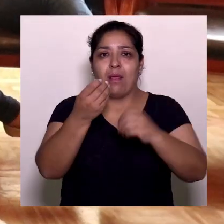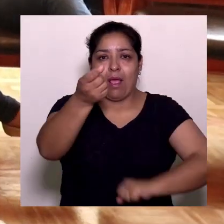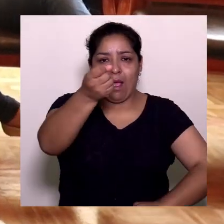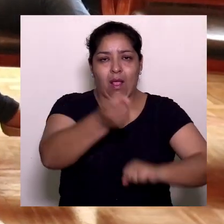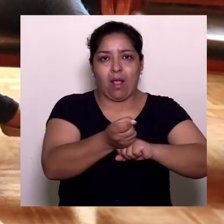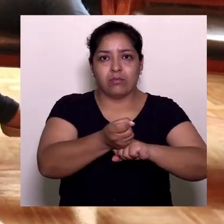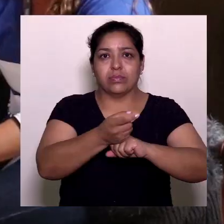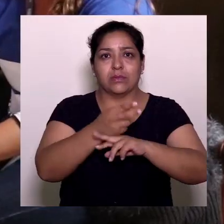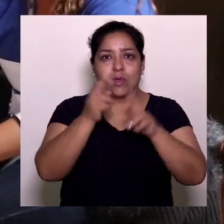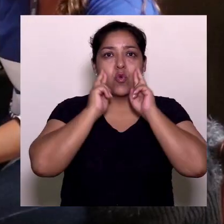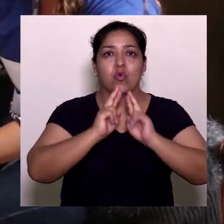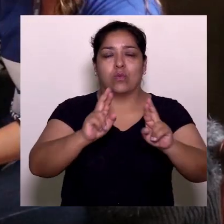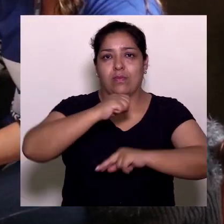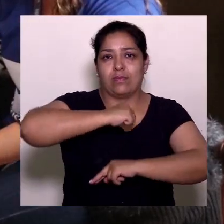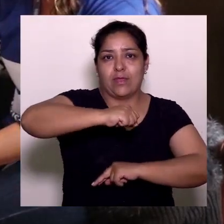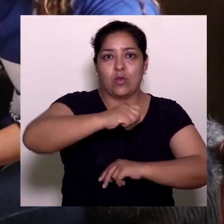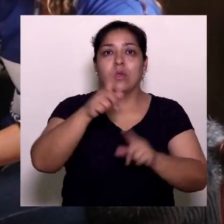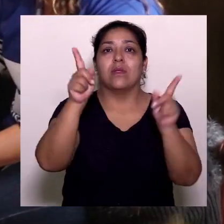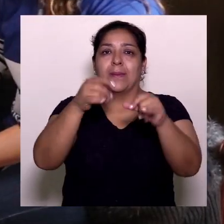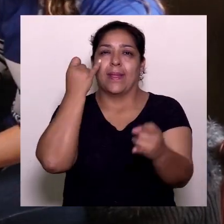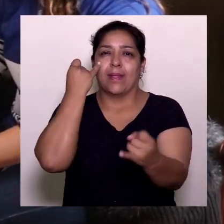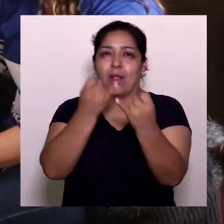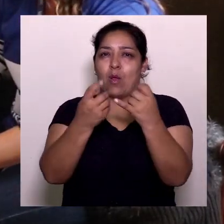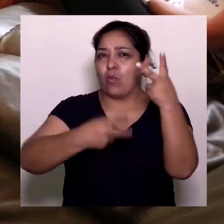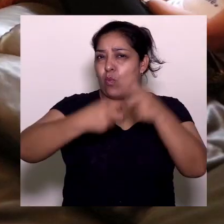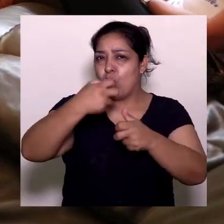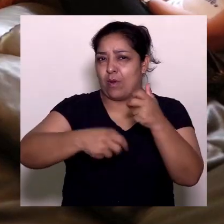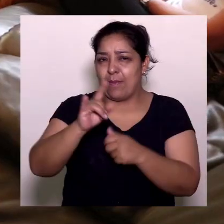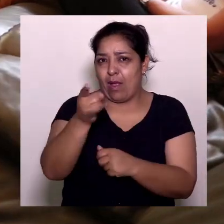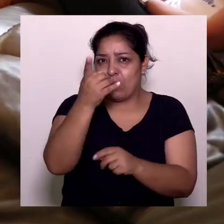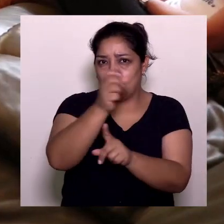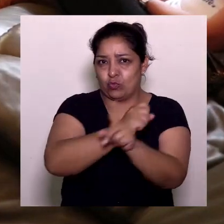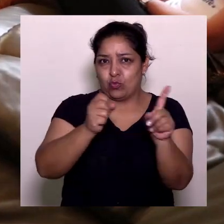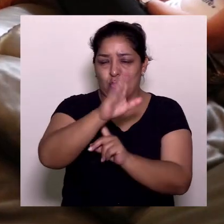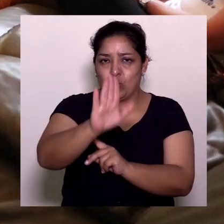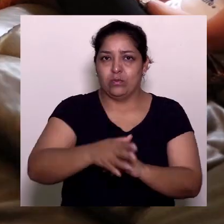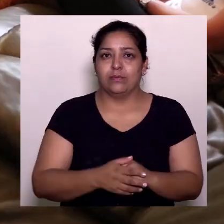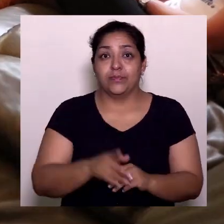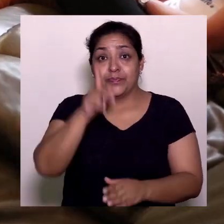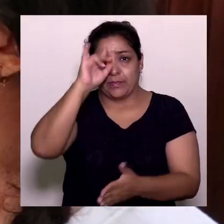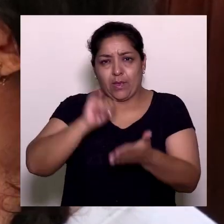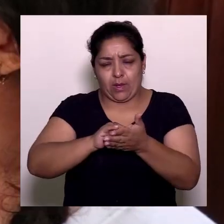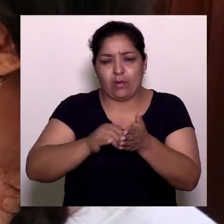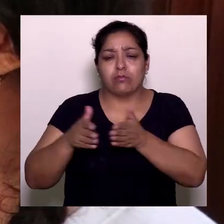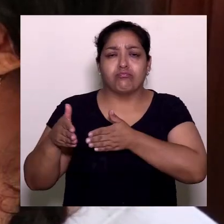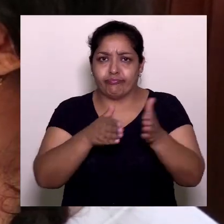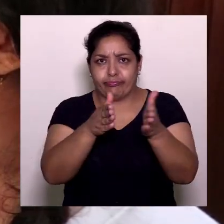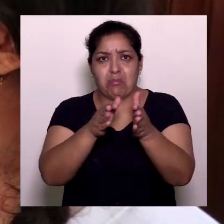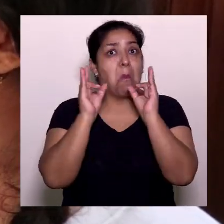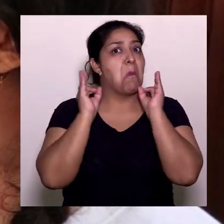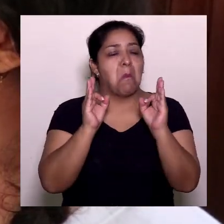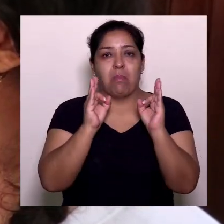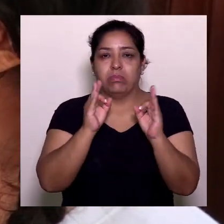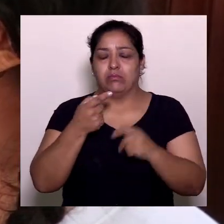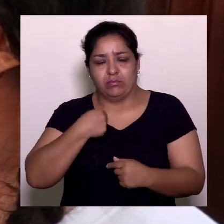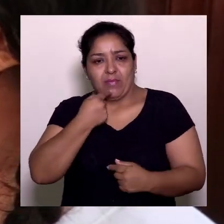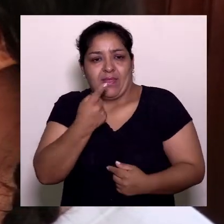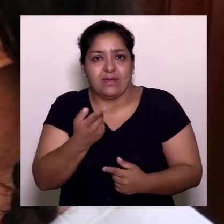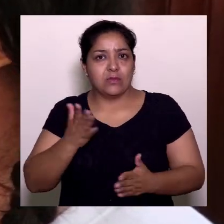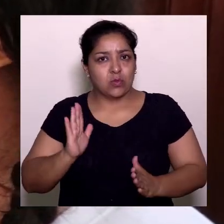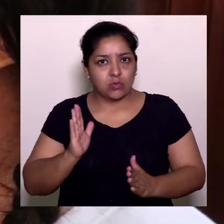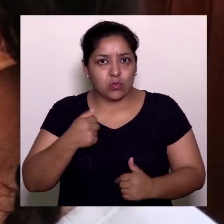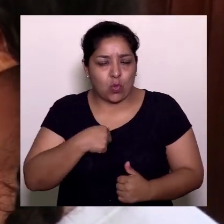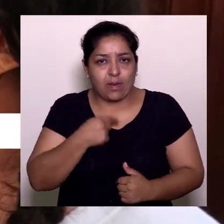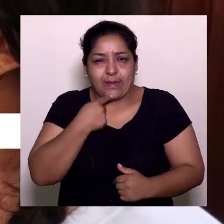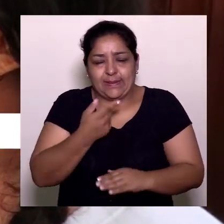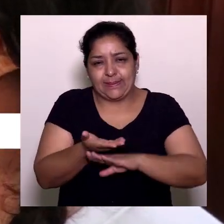fomentar el reconocimiento de sus derechos e identificar los problemas que afrontan en la sociedad. Creo que el camino que han emprendido está muy bien. Yo les